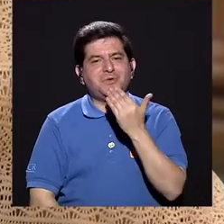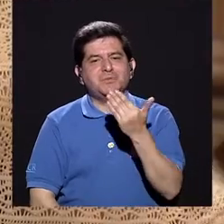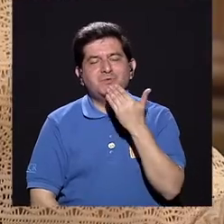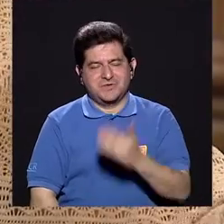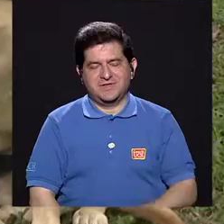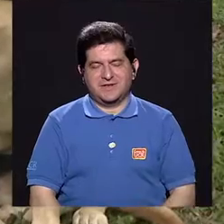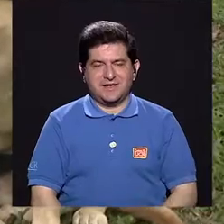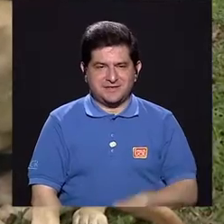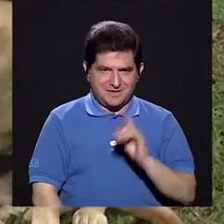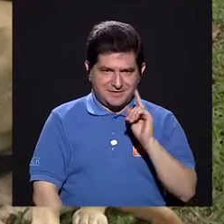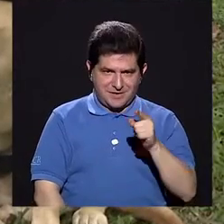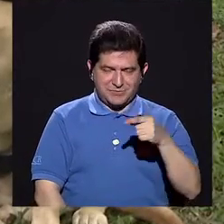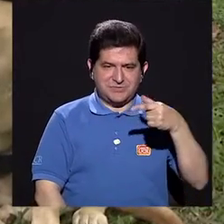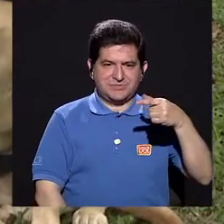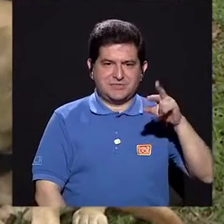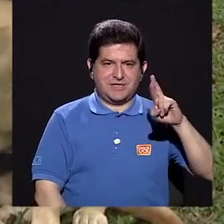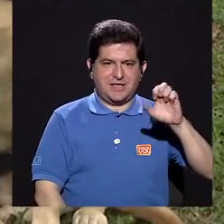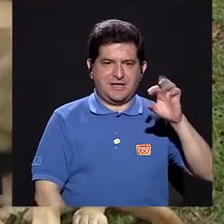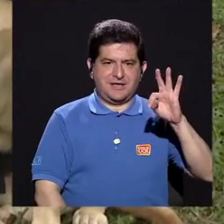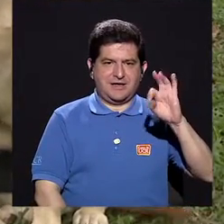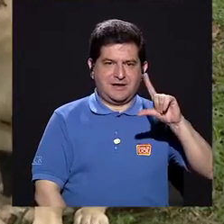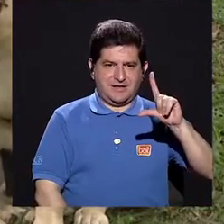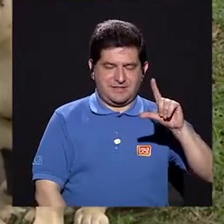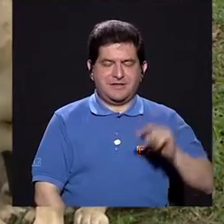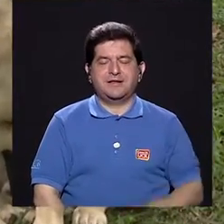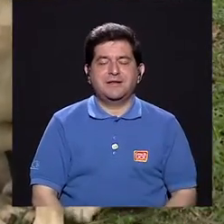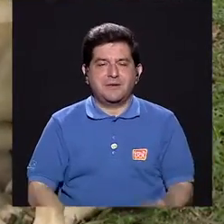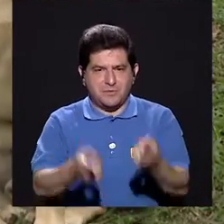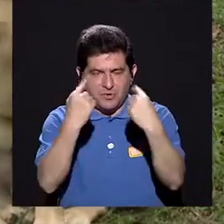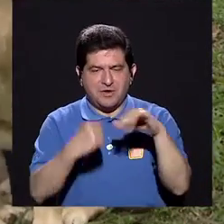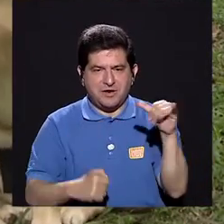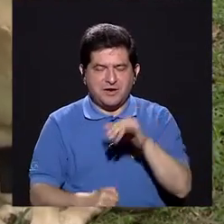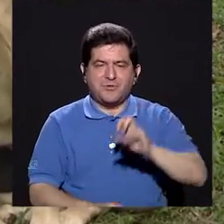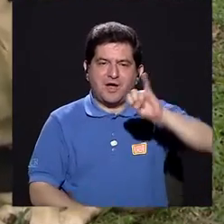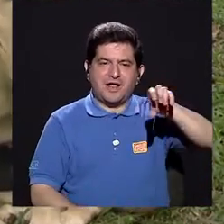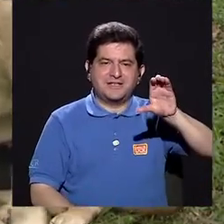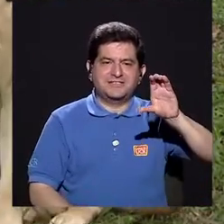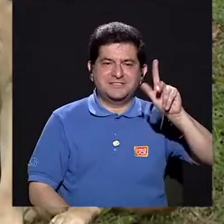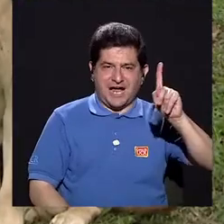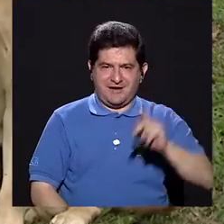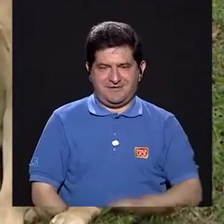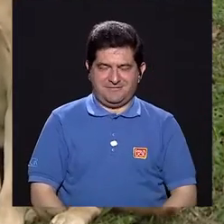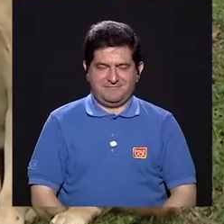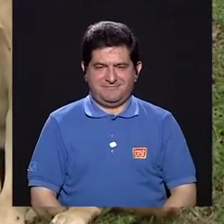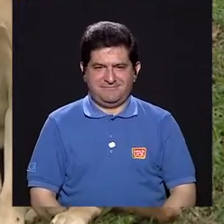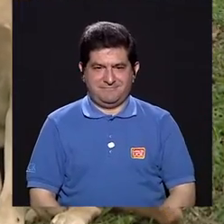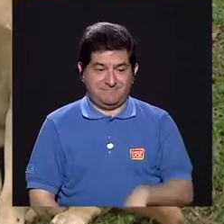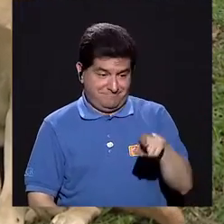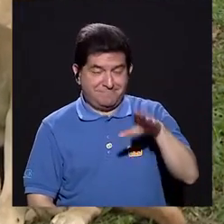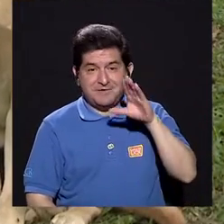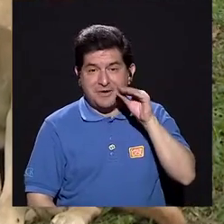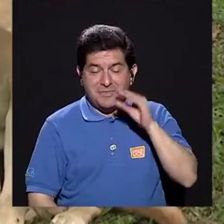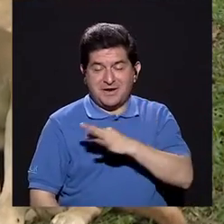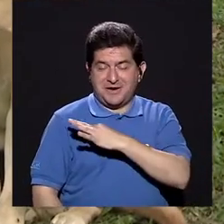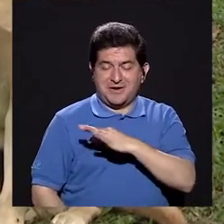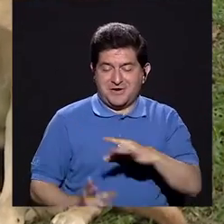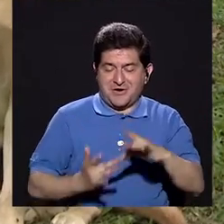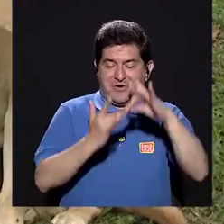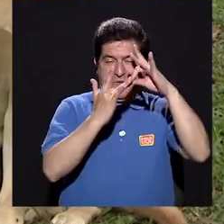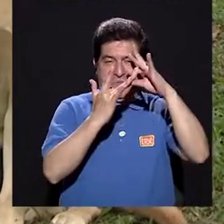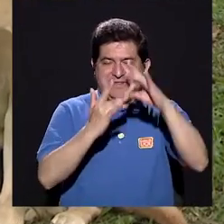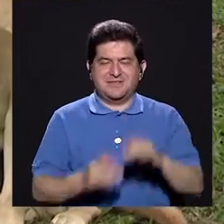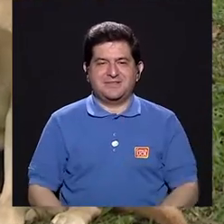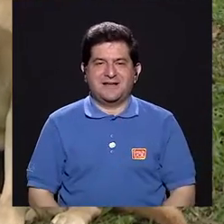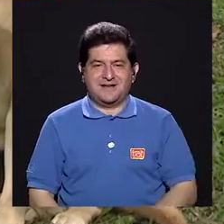agradecerle Gretel entonces su presencia, su valiosa presencia y a Jack, que es un invitado muy